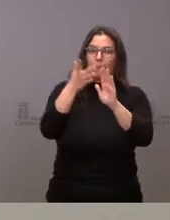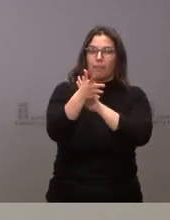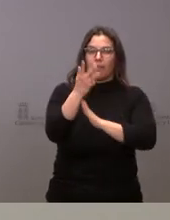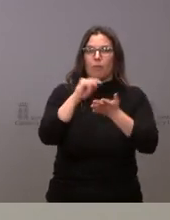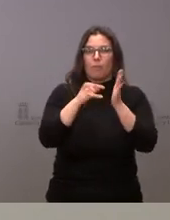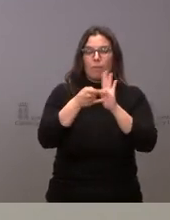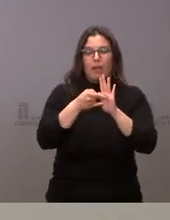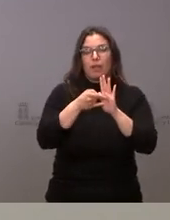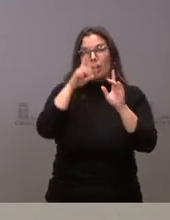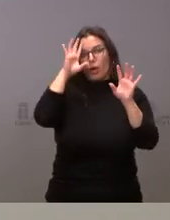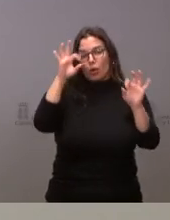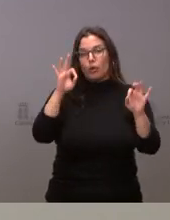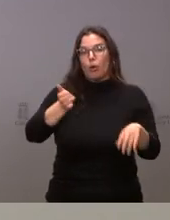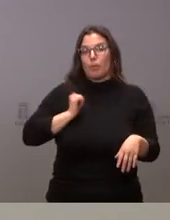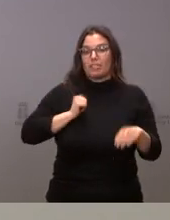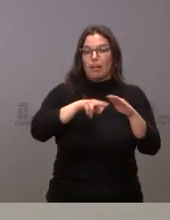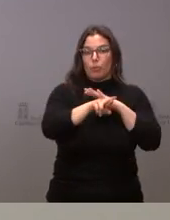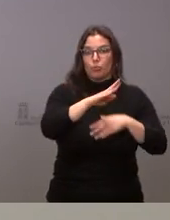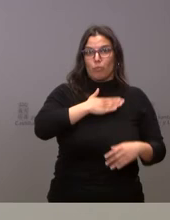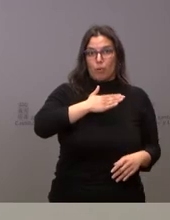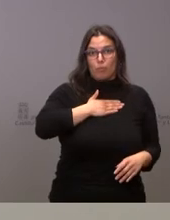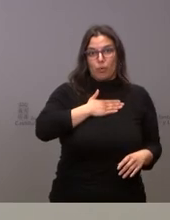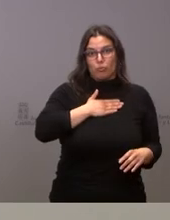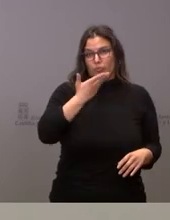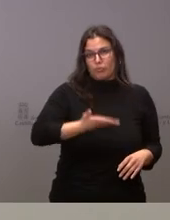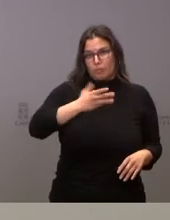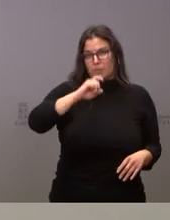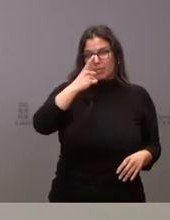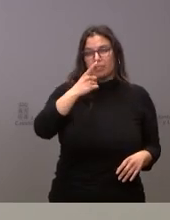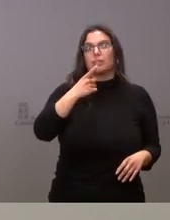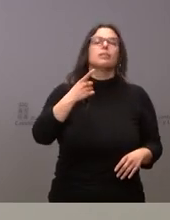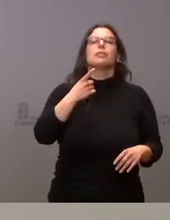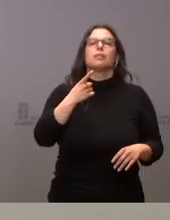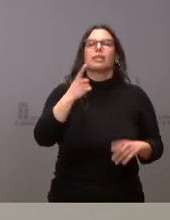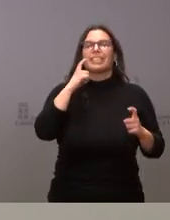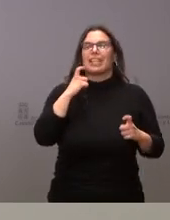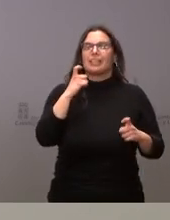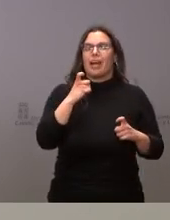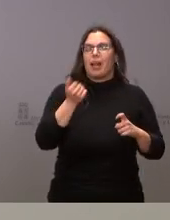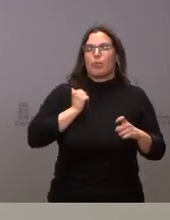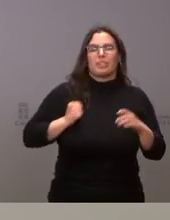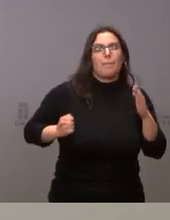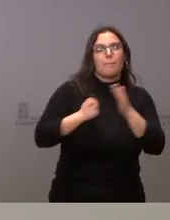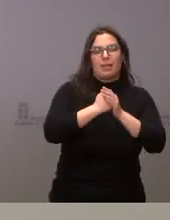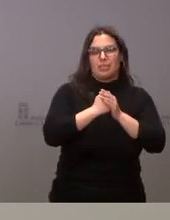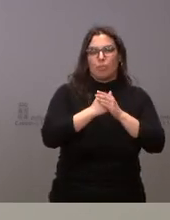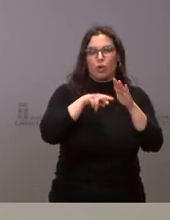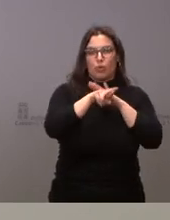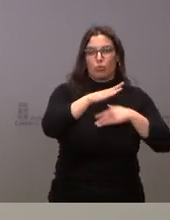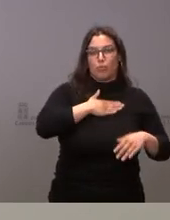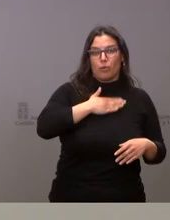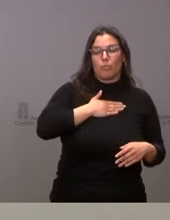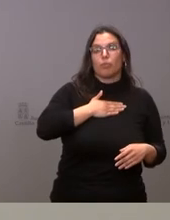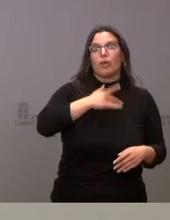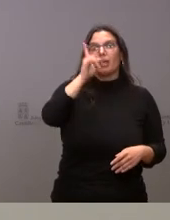fundamentalmente los recursos propios maximizar el nivel de utilización de los recursos propios también ampliar las posibles